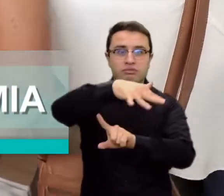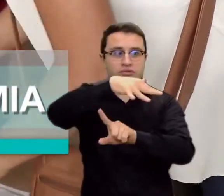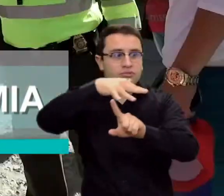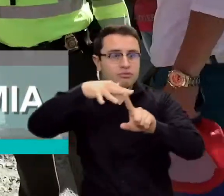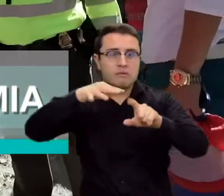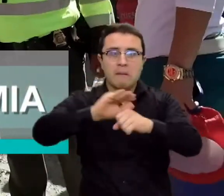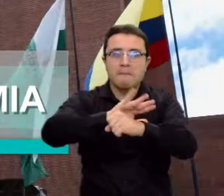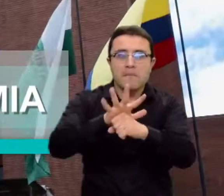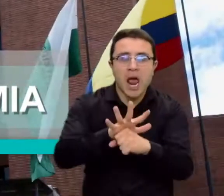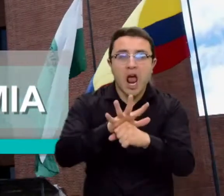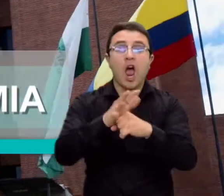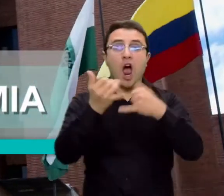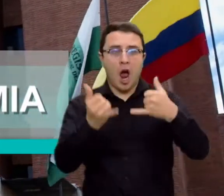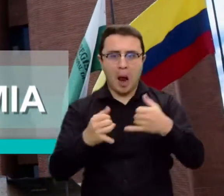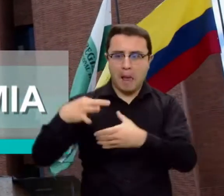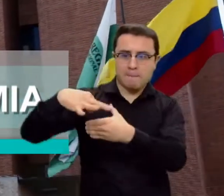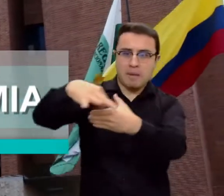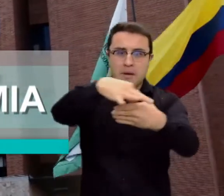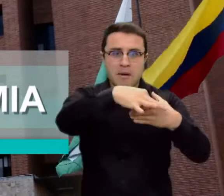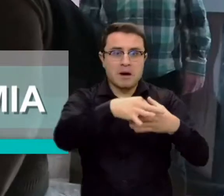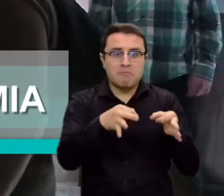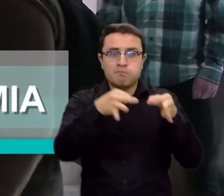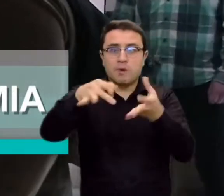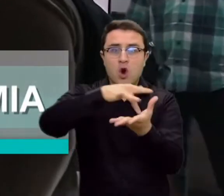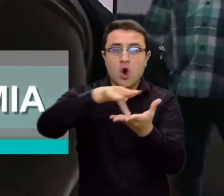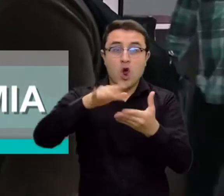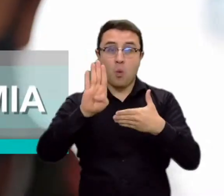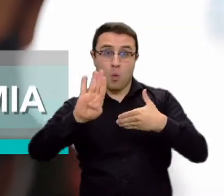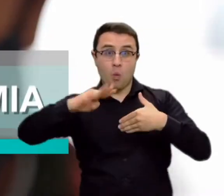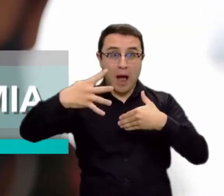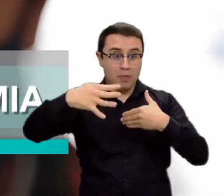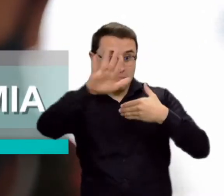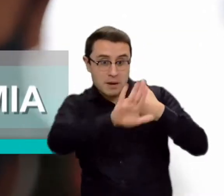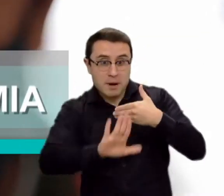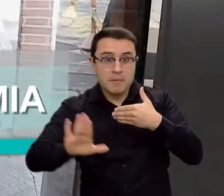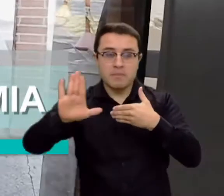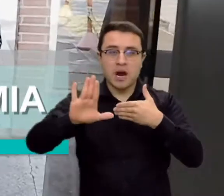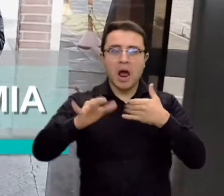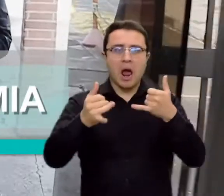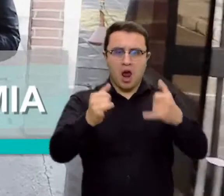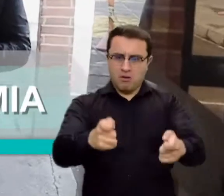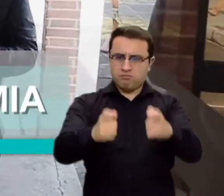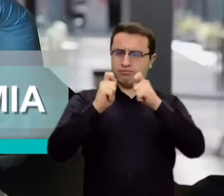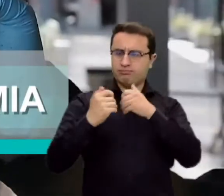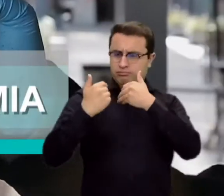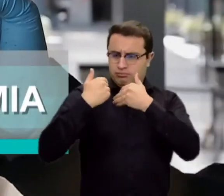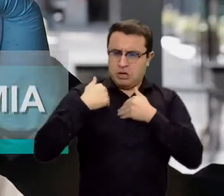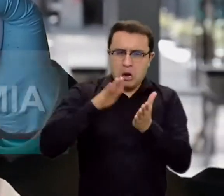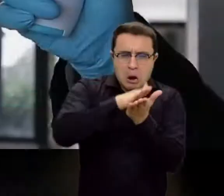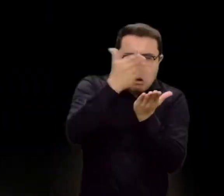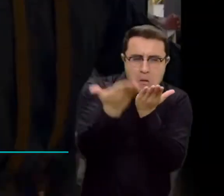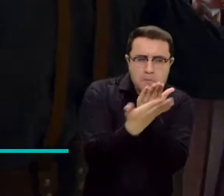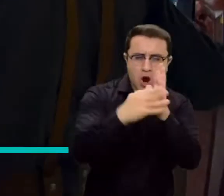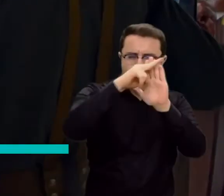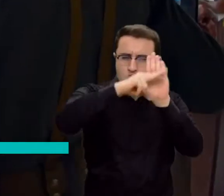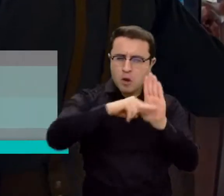departamentos. Registraduría Nacional asume el reto bajo las más rigurosas medidas de bioseguridad.